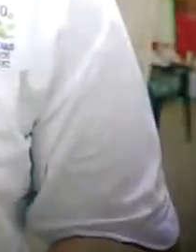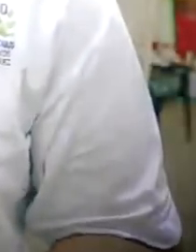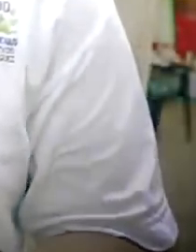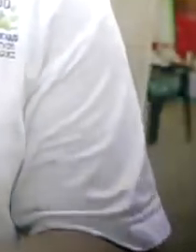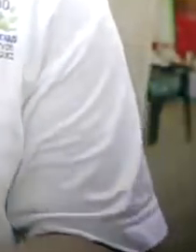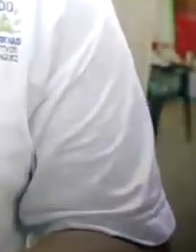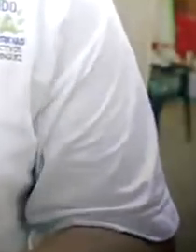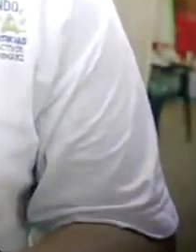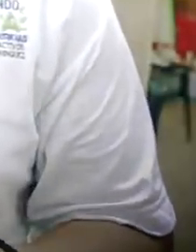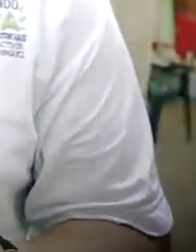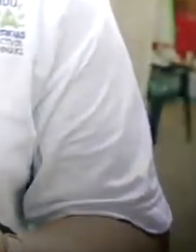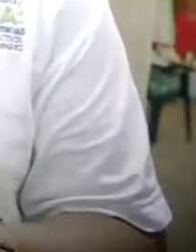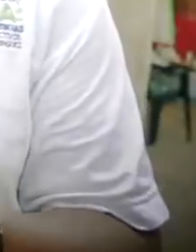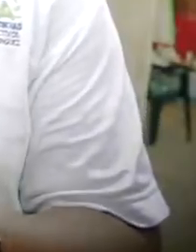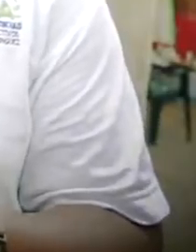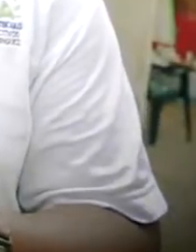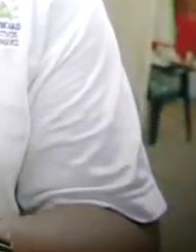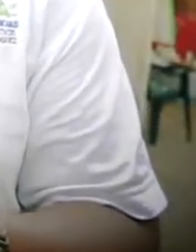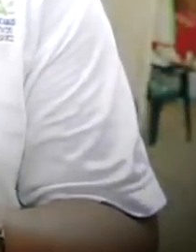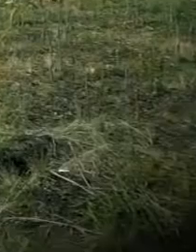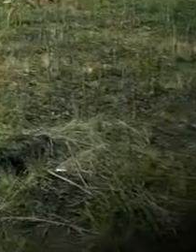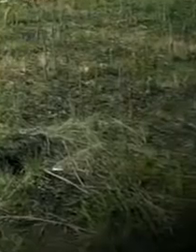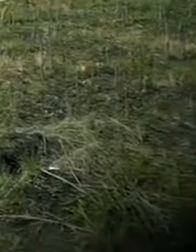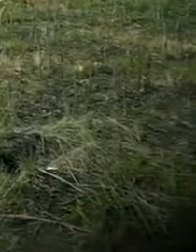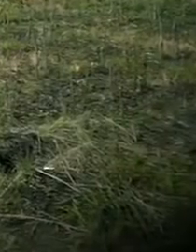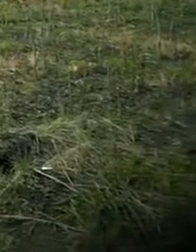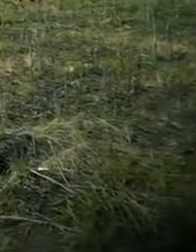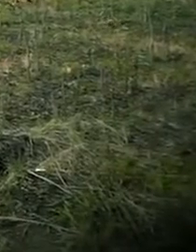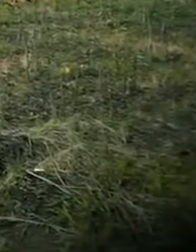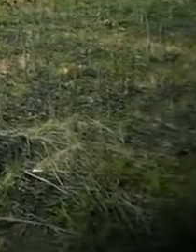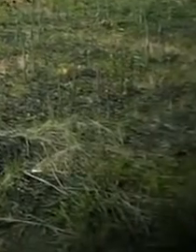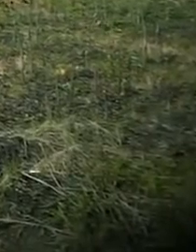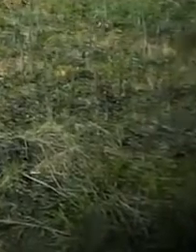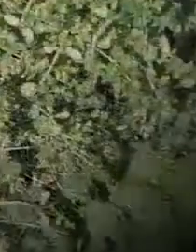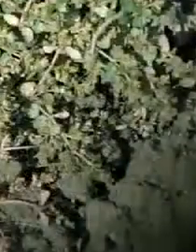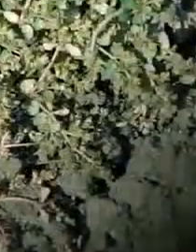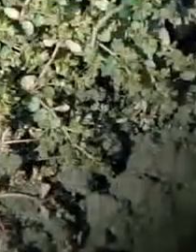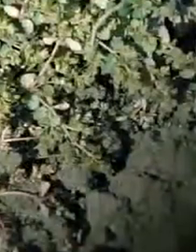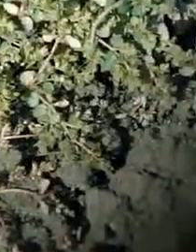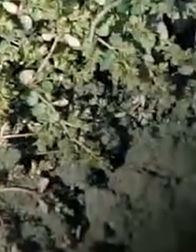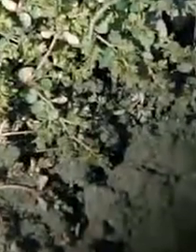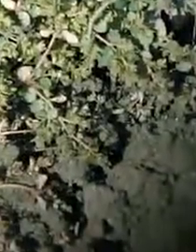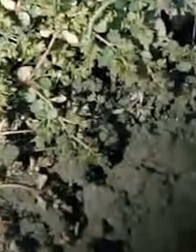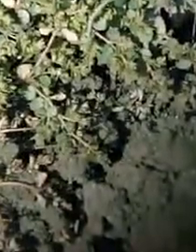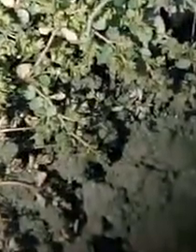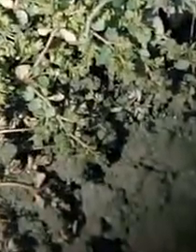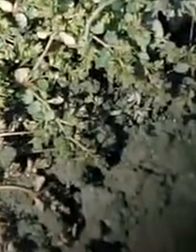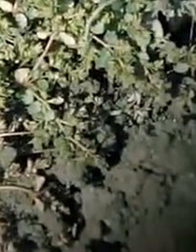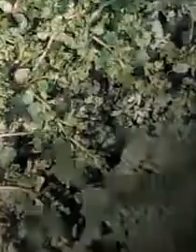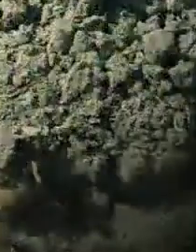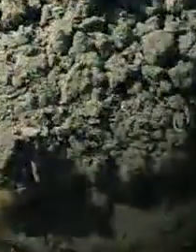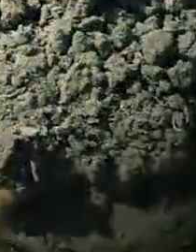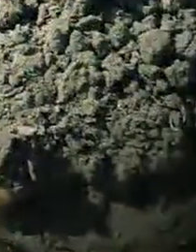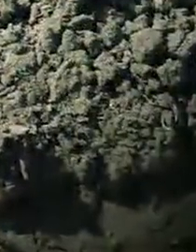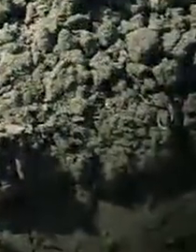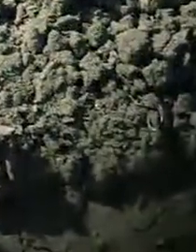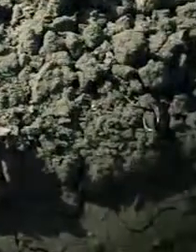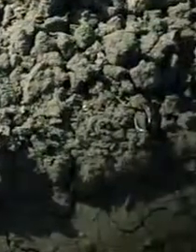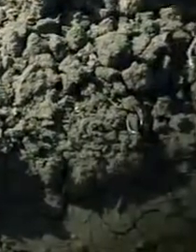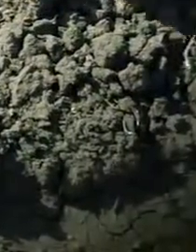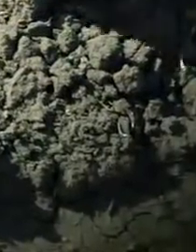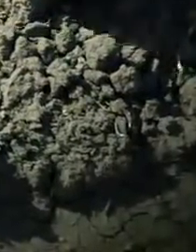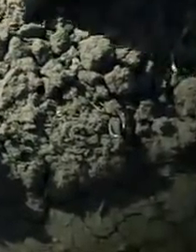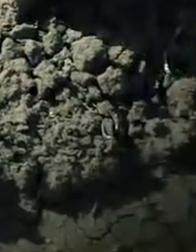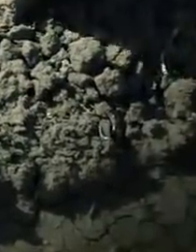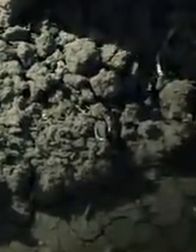Y a los jóvenes se les está invitando a que se reúnan otra vez con sus raíces, que se enamoren de su pueblo, y ellos